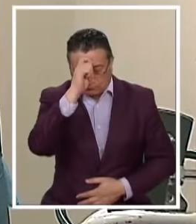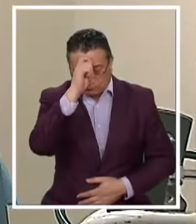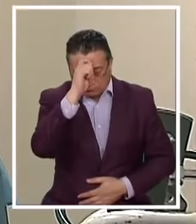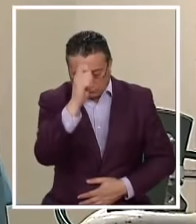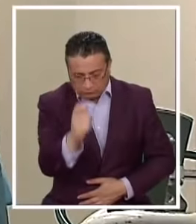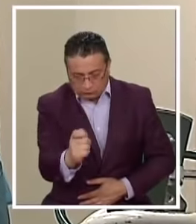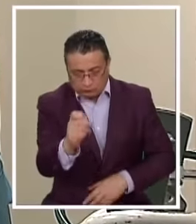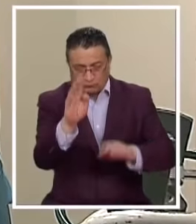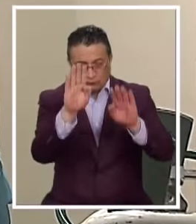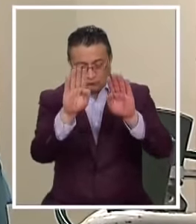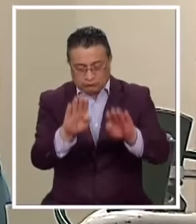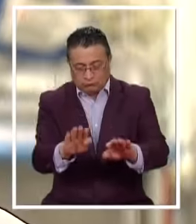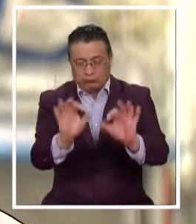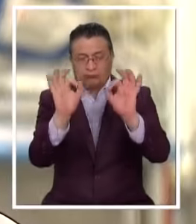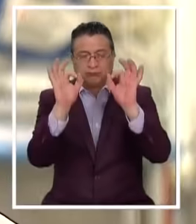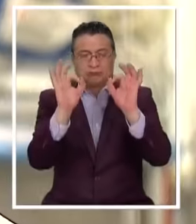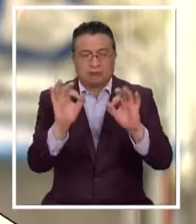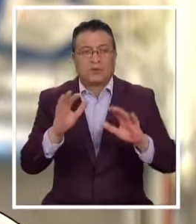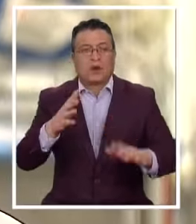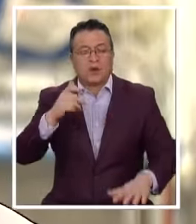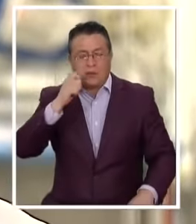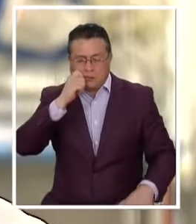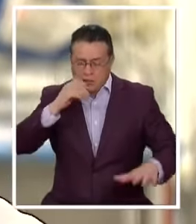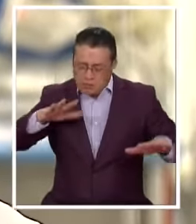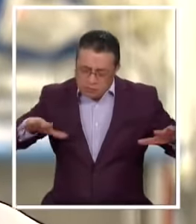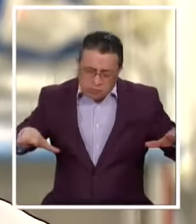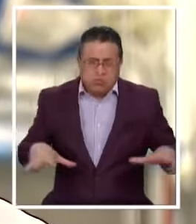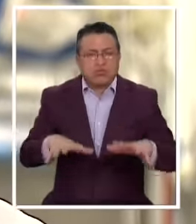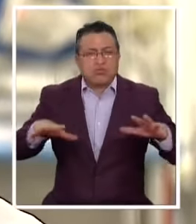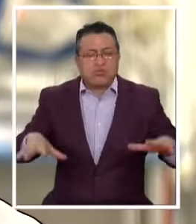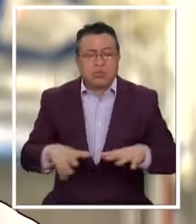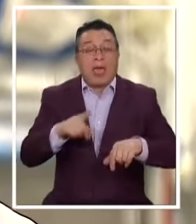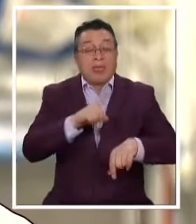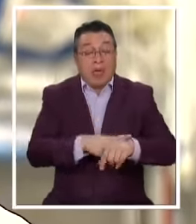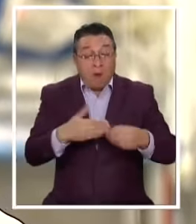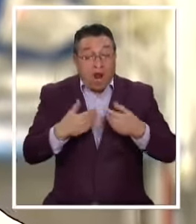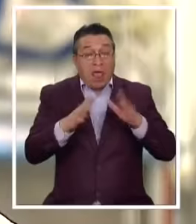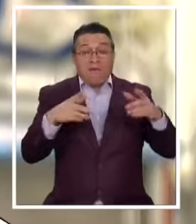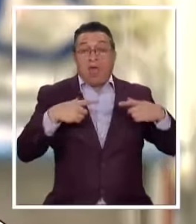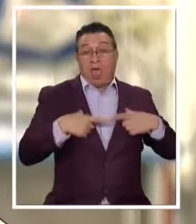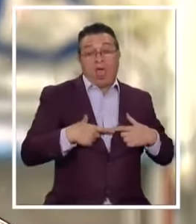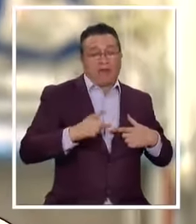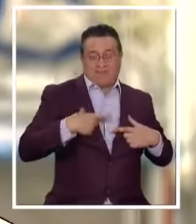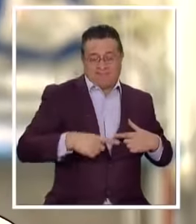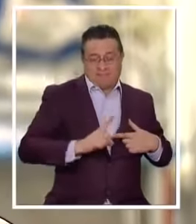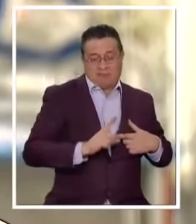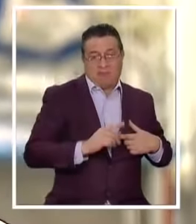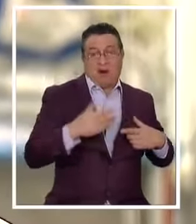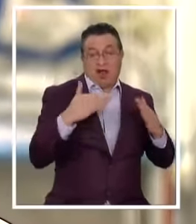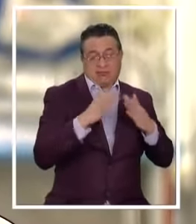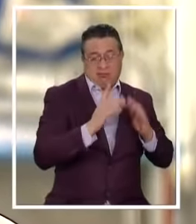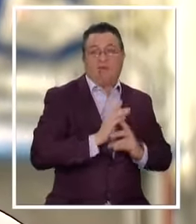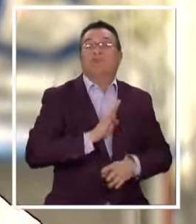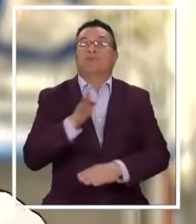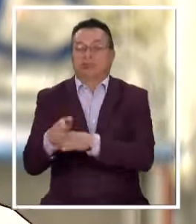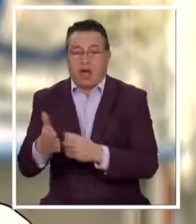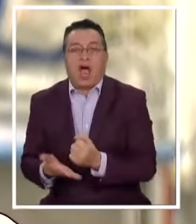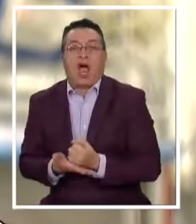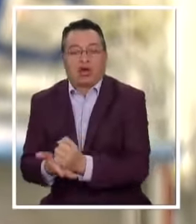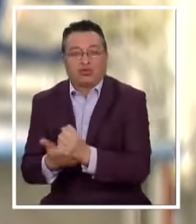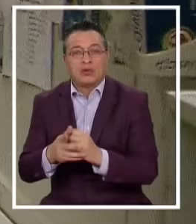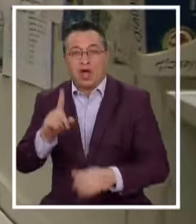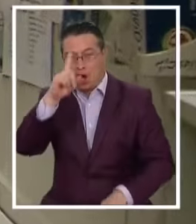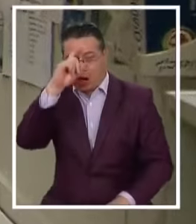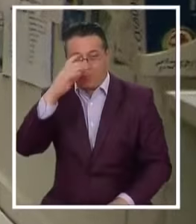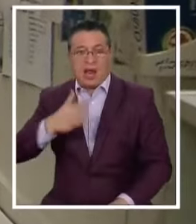ellos Porque hicieron Todo lo humanamente posible Incluso en sus tiempos libres Para que nosotros Pudiésemos venir Volver a